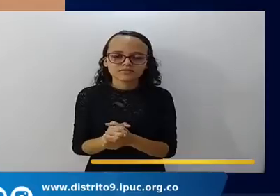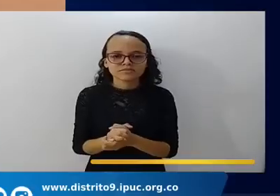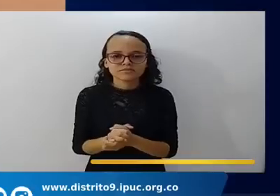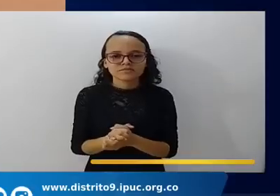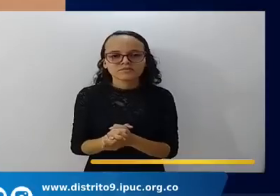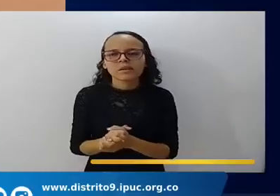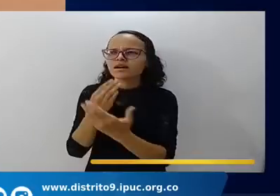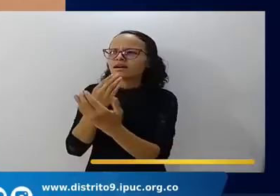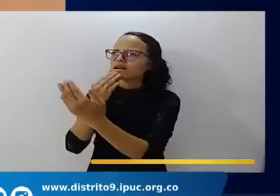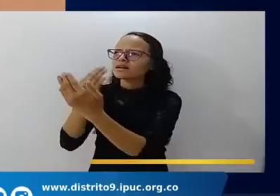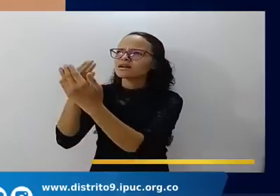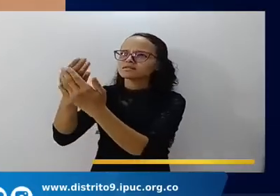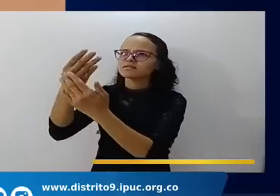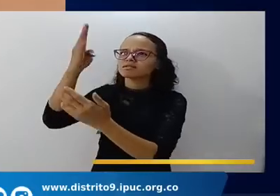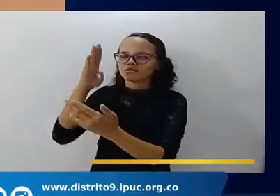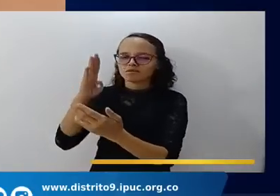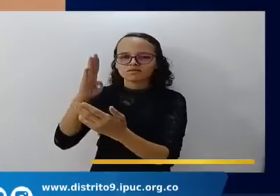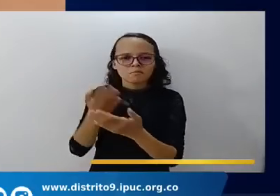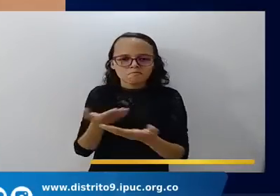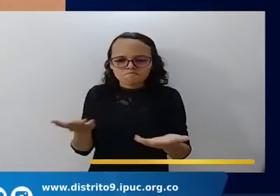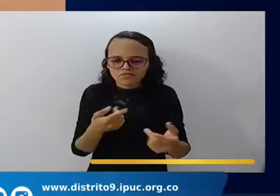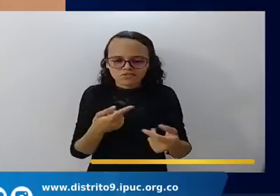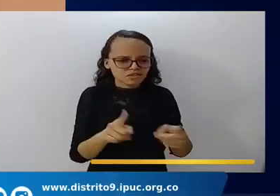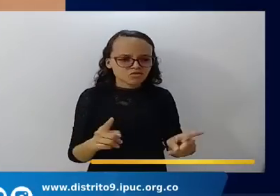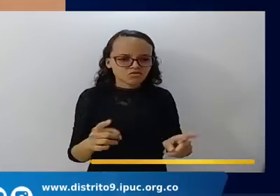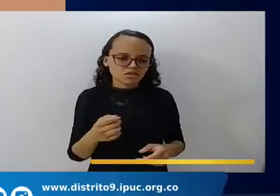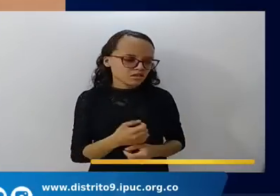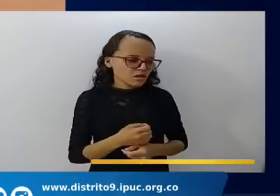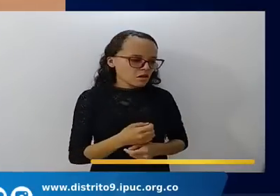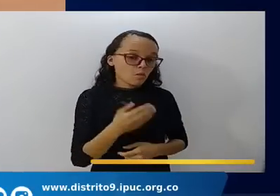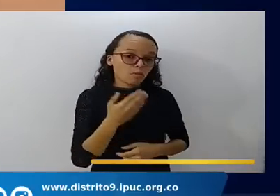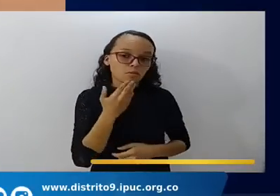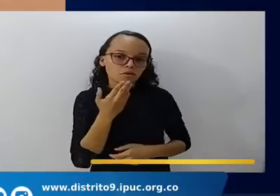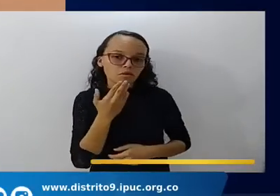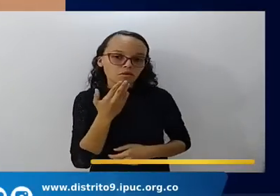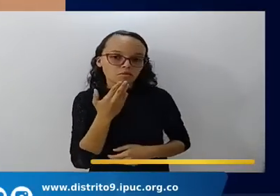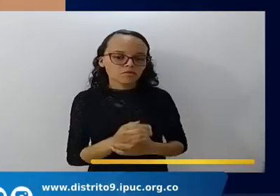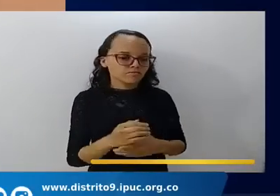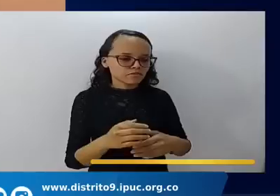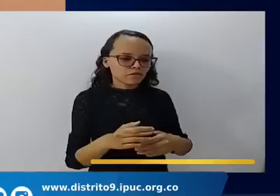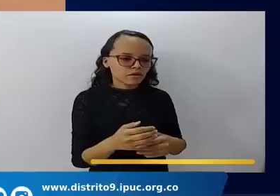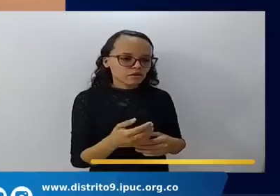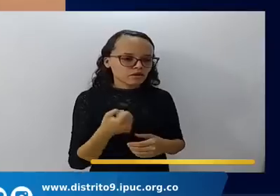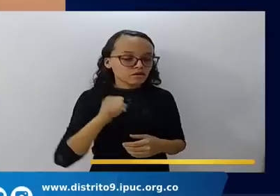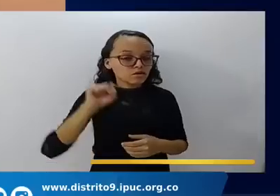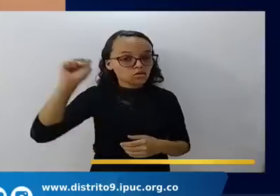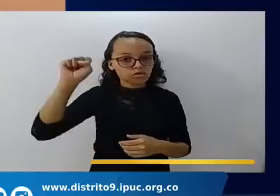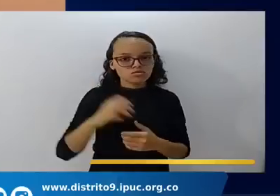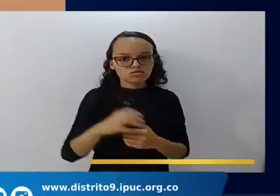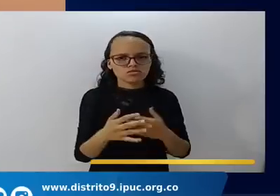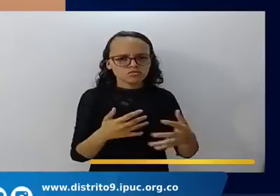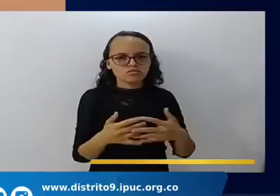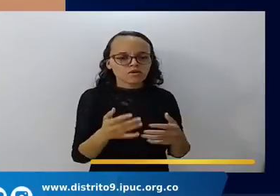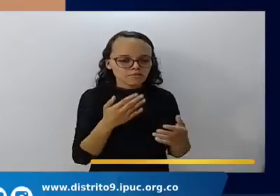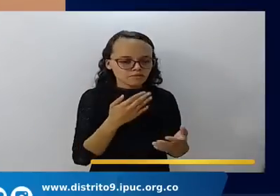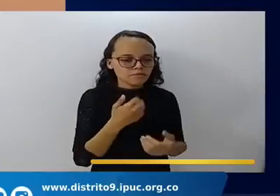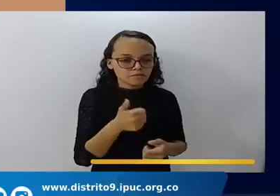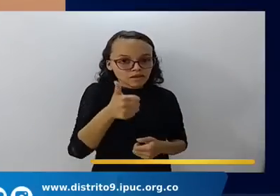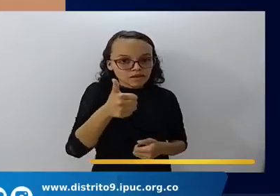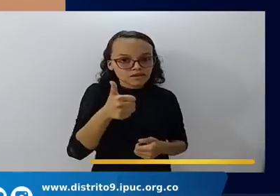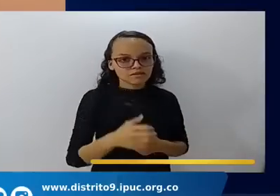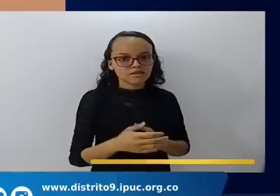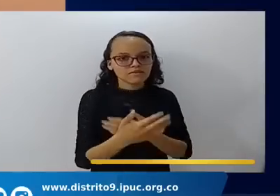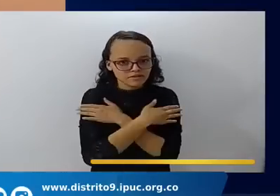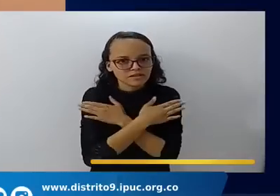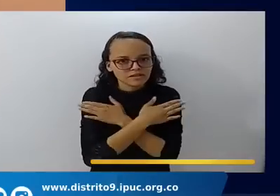Por las cosas que has logrado aquí, terrenales, las necesitamos. Porque nuestro cuerpo es una vasija